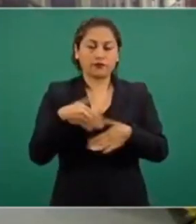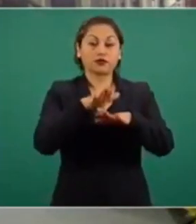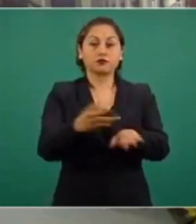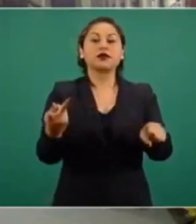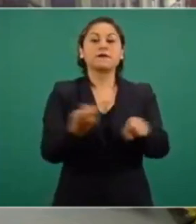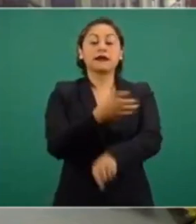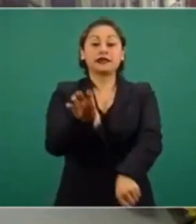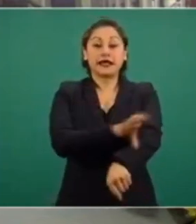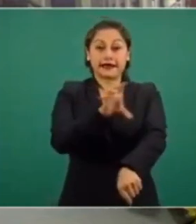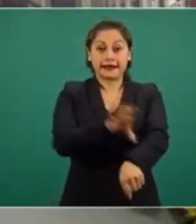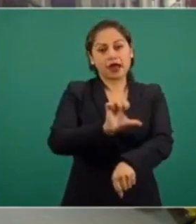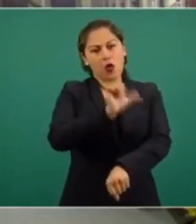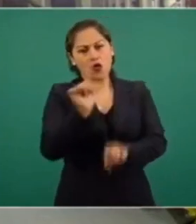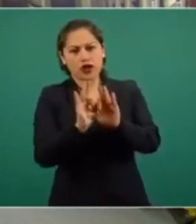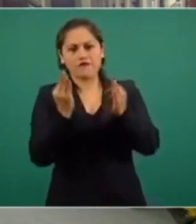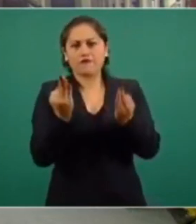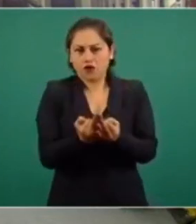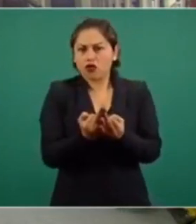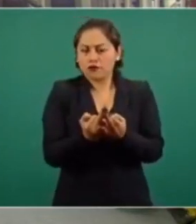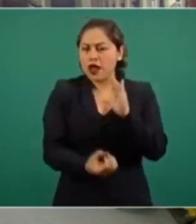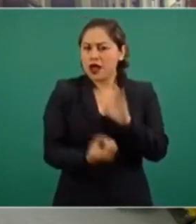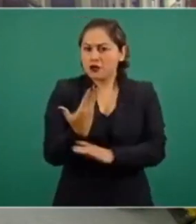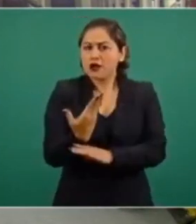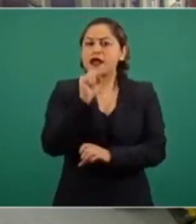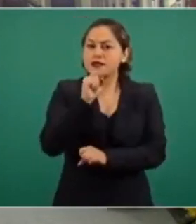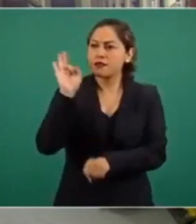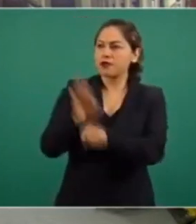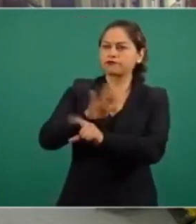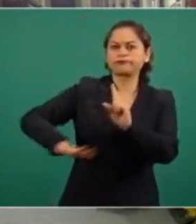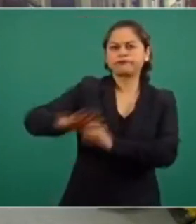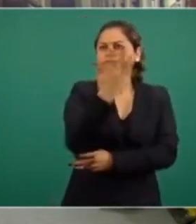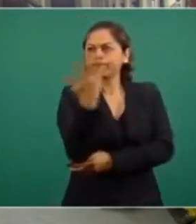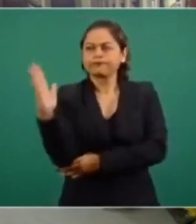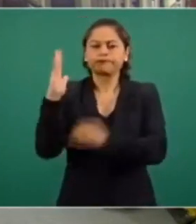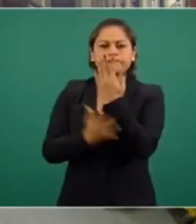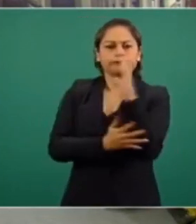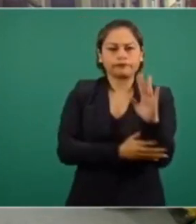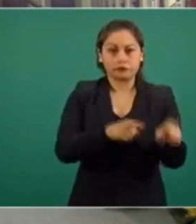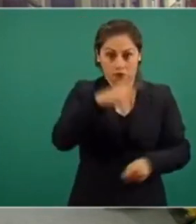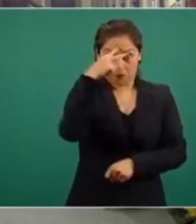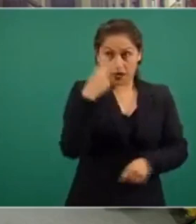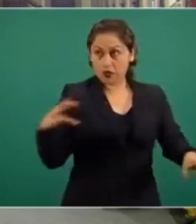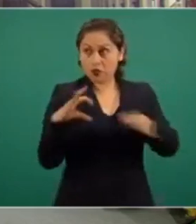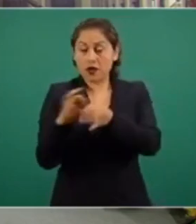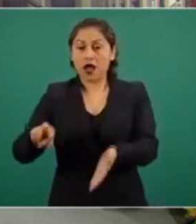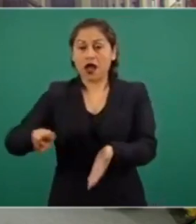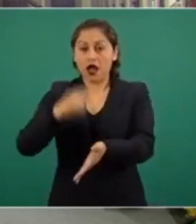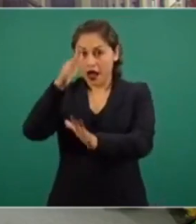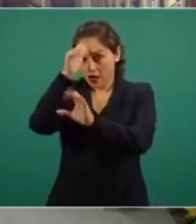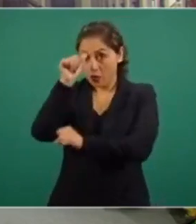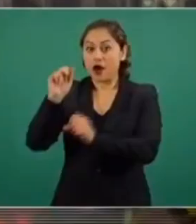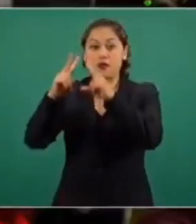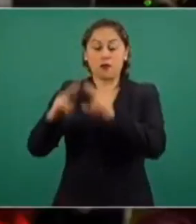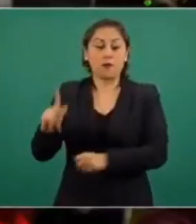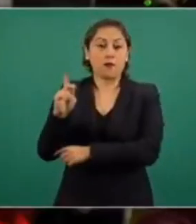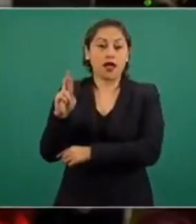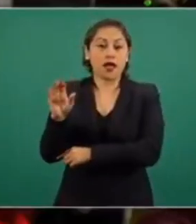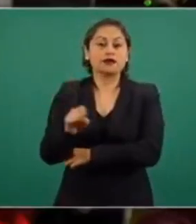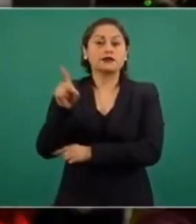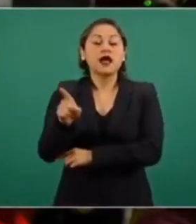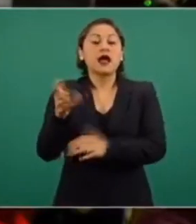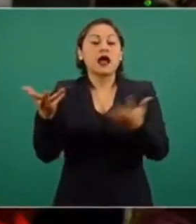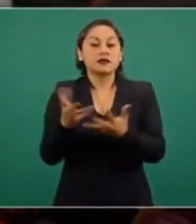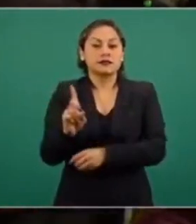energías renovables y en el asunto entonces medioambiental, México tiene el compromiso con el Acuerdo de París de generar 35 por ciento de energía